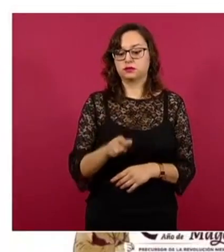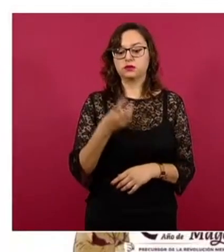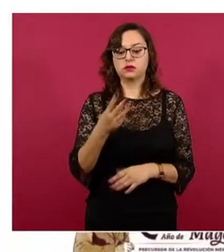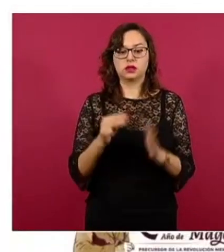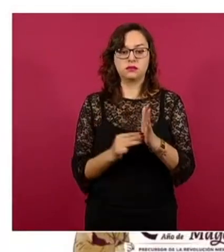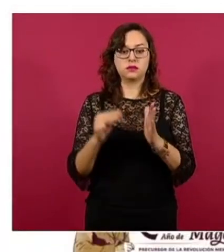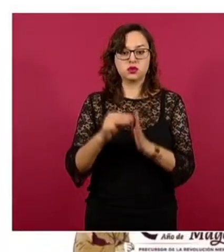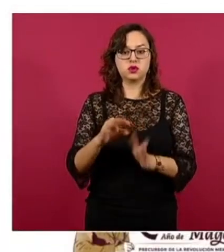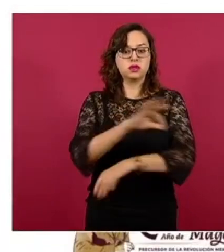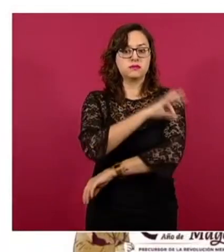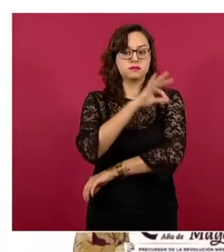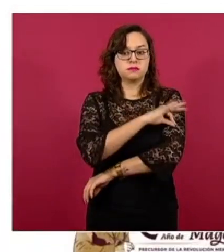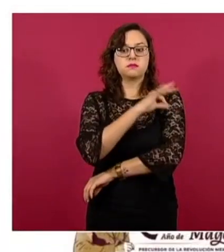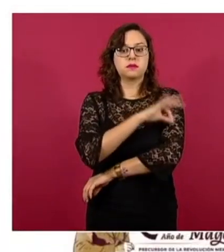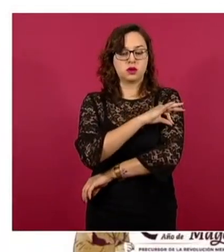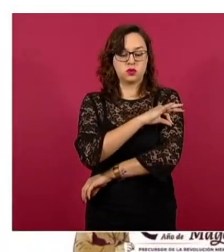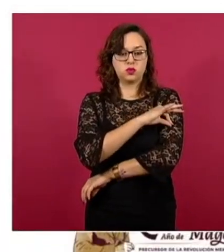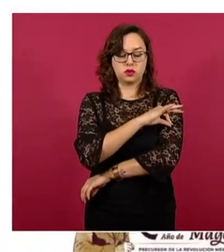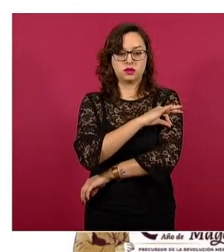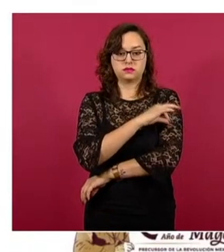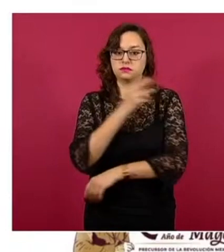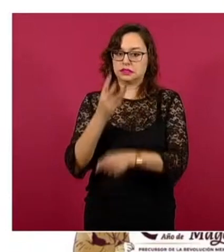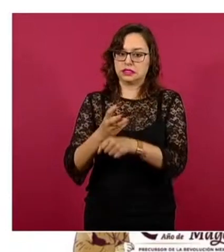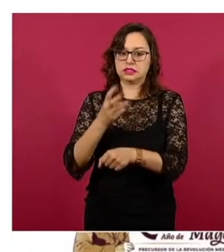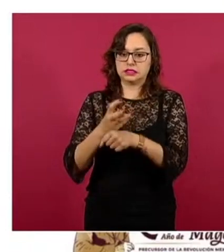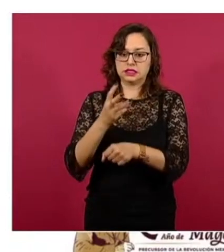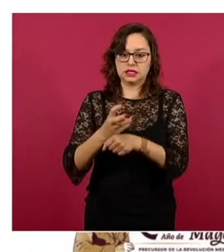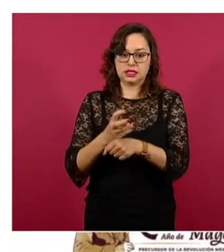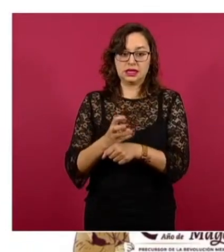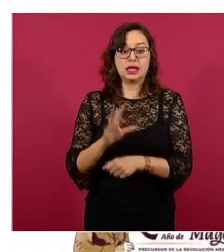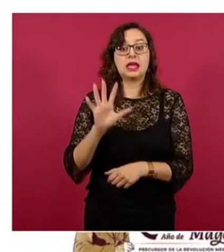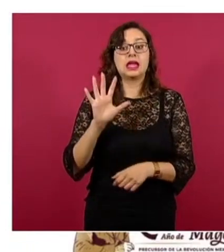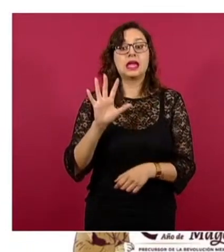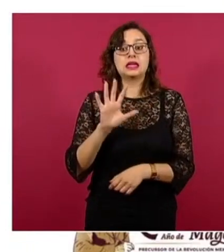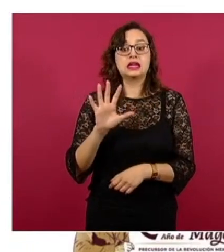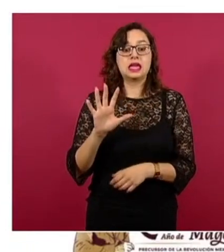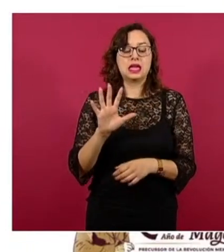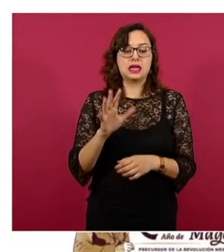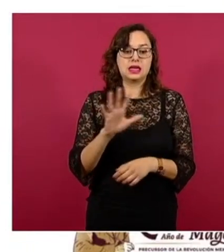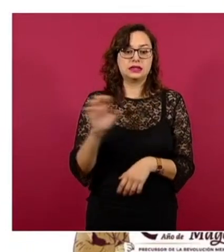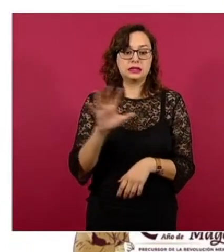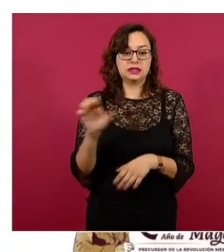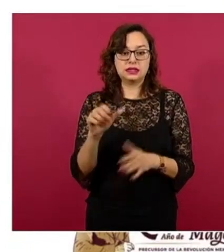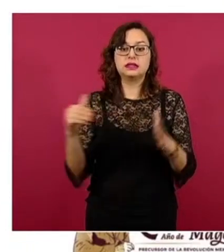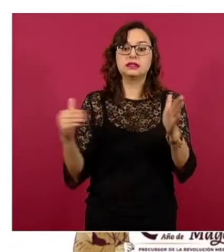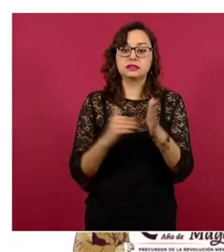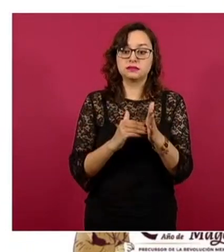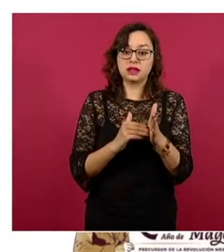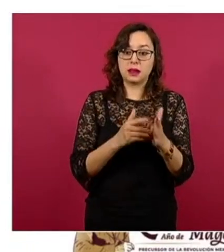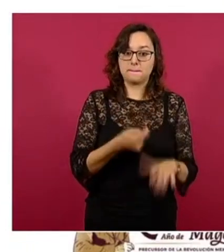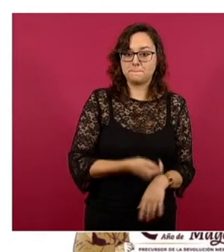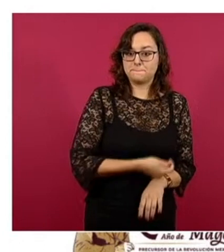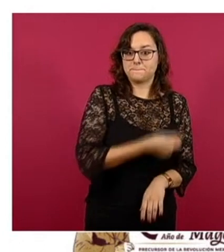millones de dosis principalmente de refuerzo. 500 mil todavía fueron dosis del esquema primario,